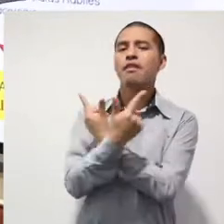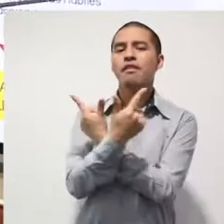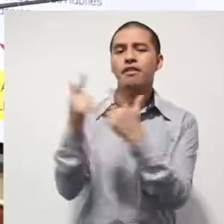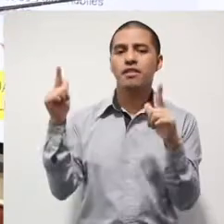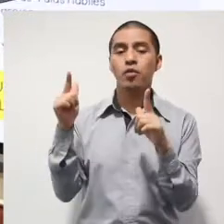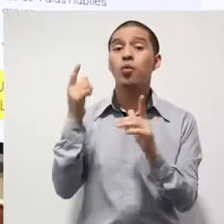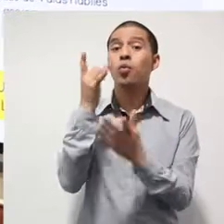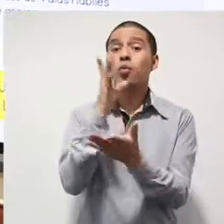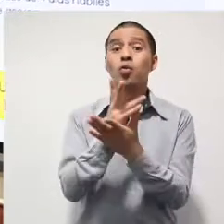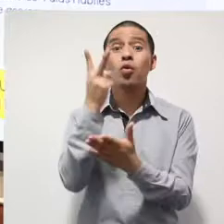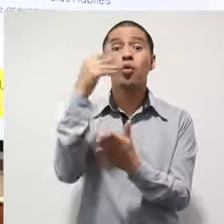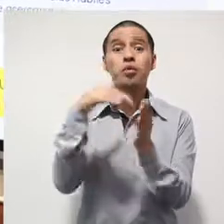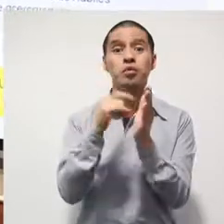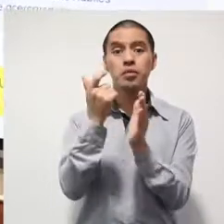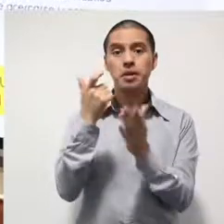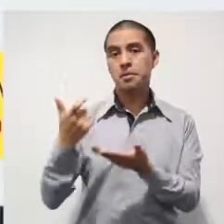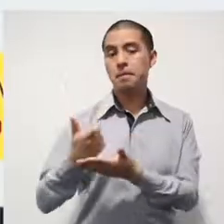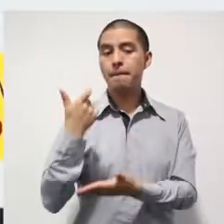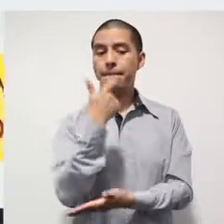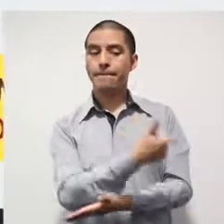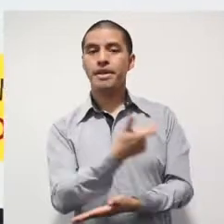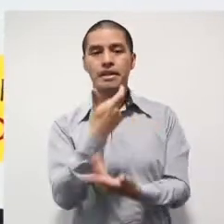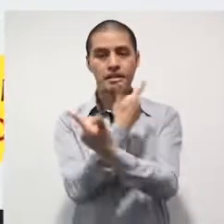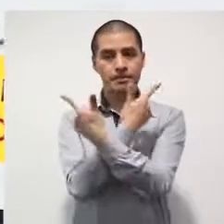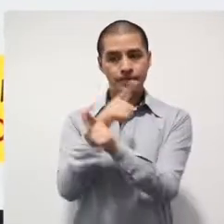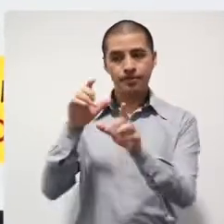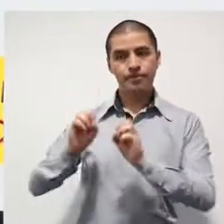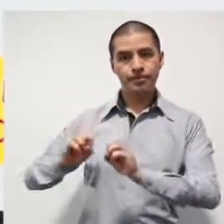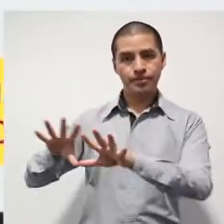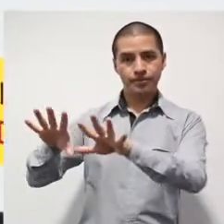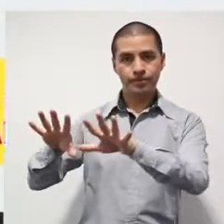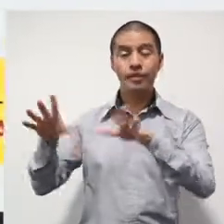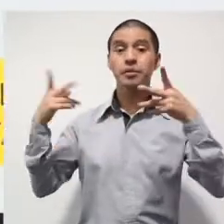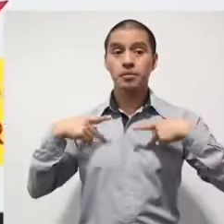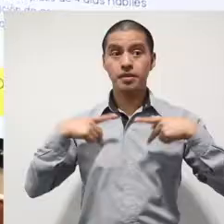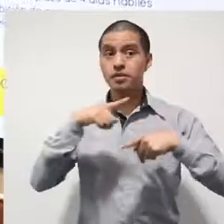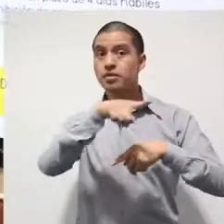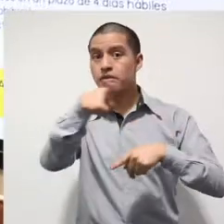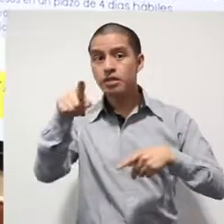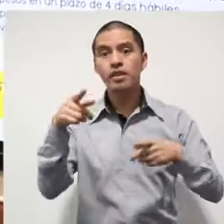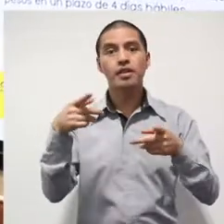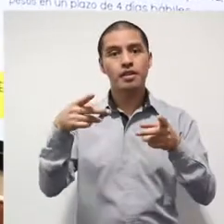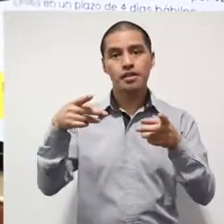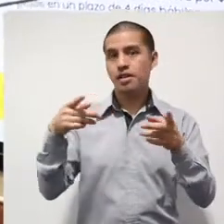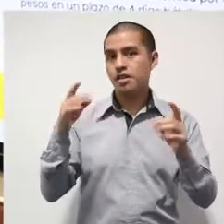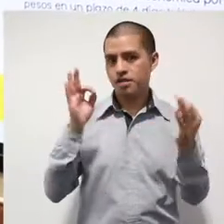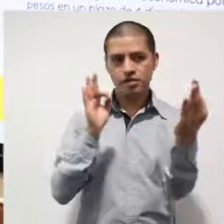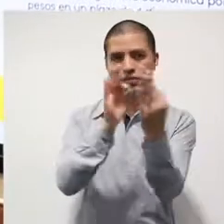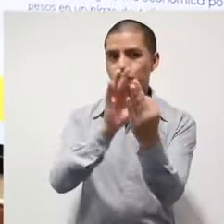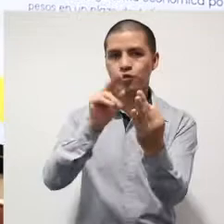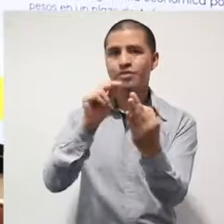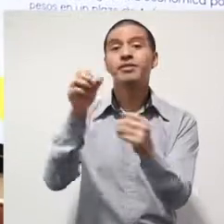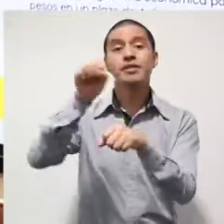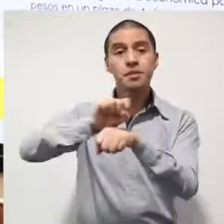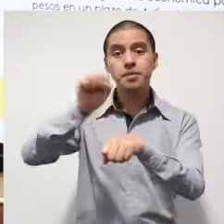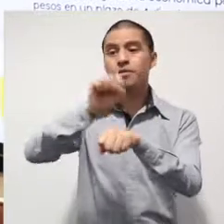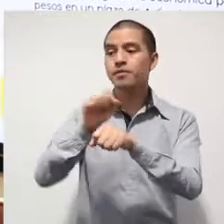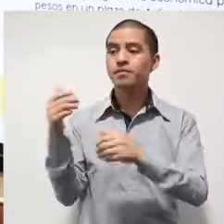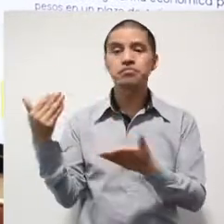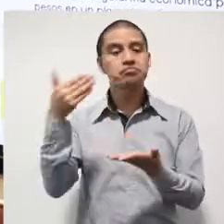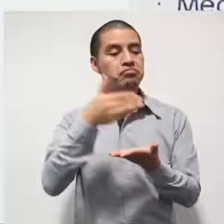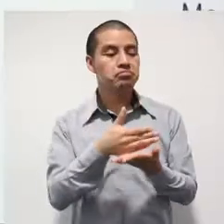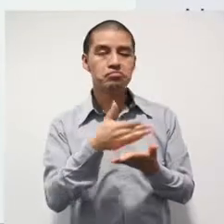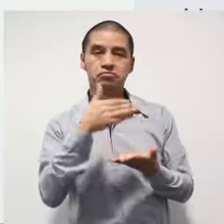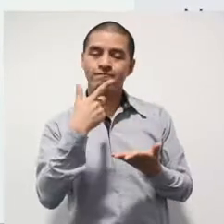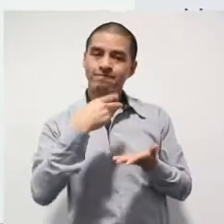presentan garantía económica de dos mil pesos y prohibición de acercarse a la víctima y que se presenten cada semana.